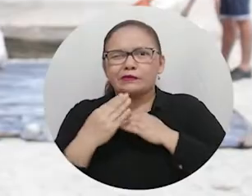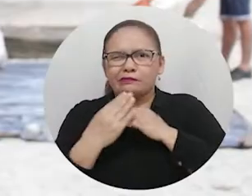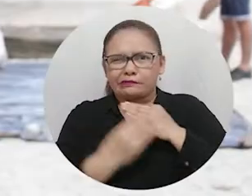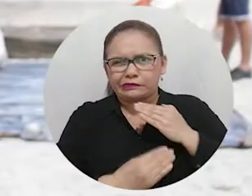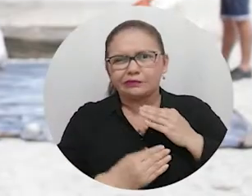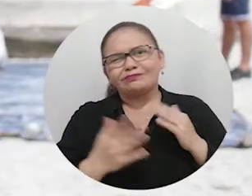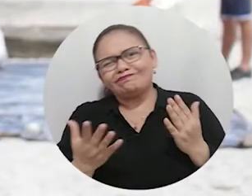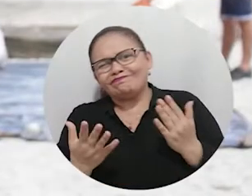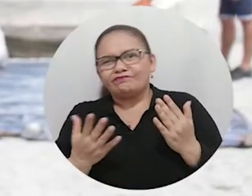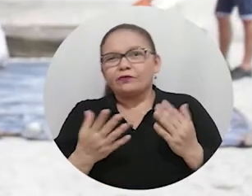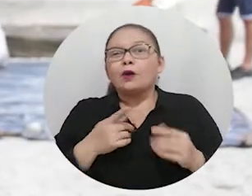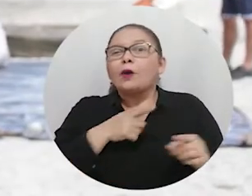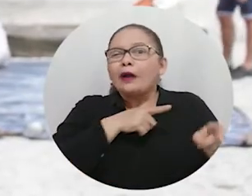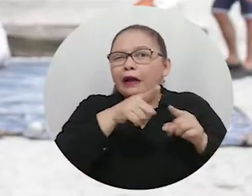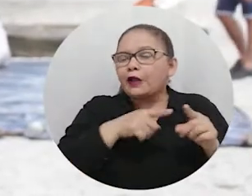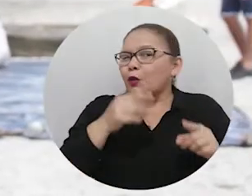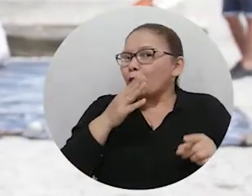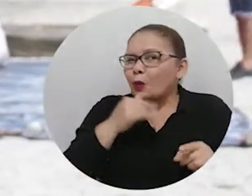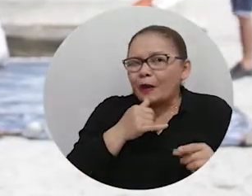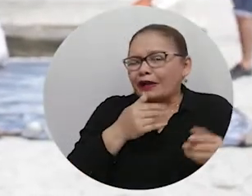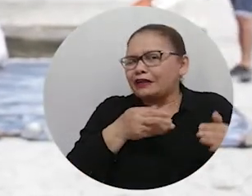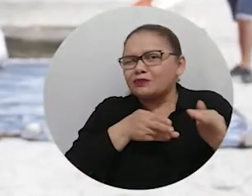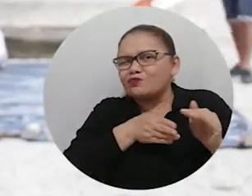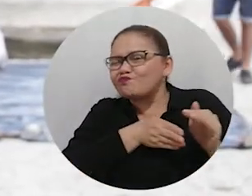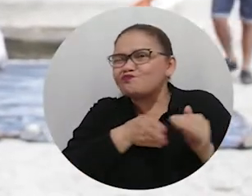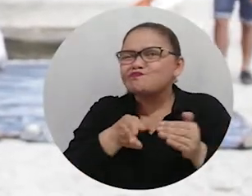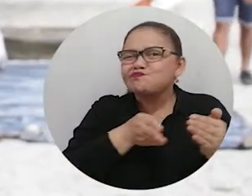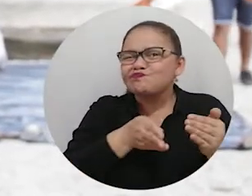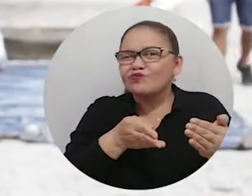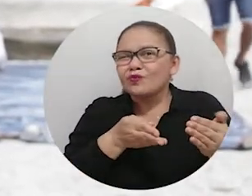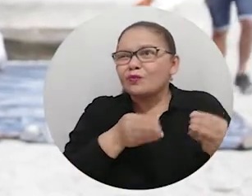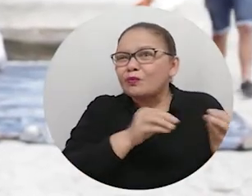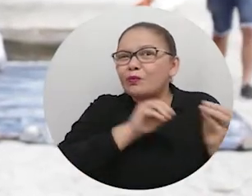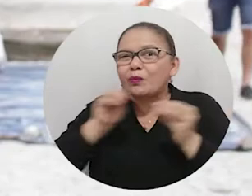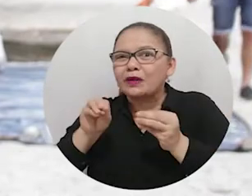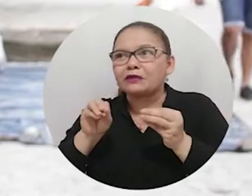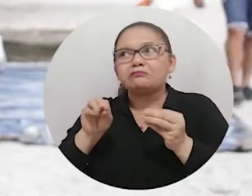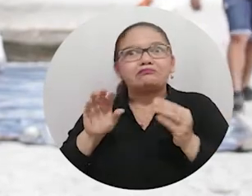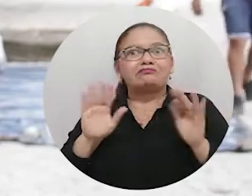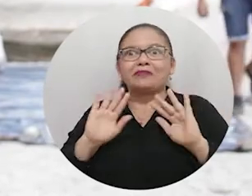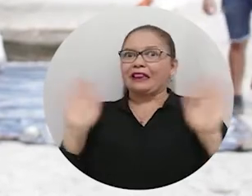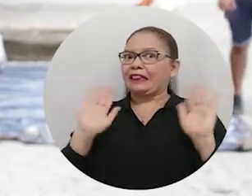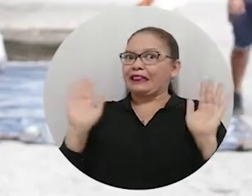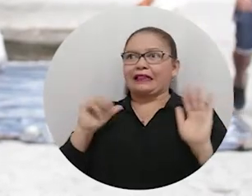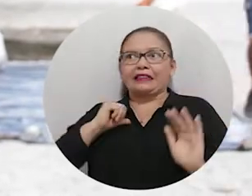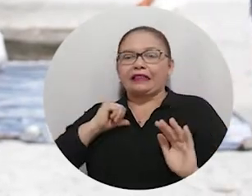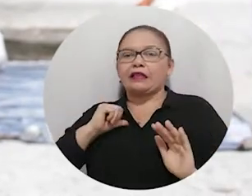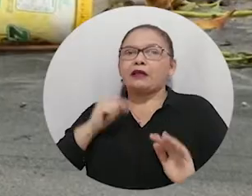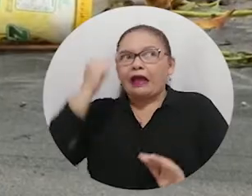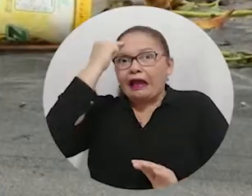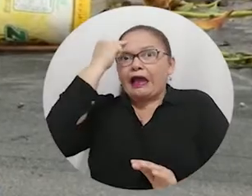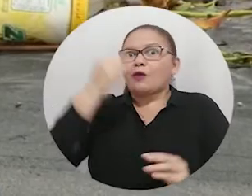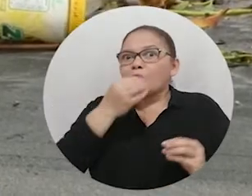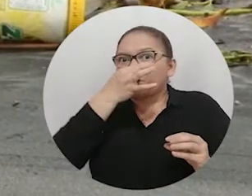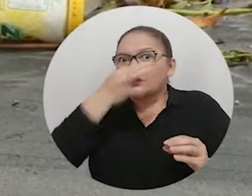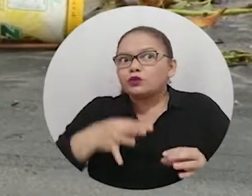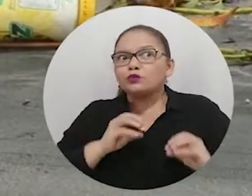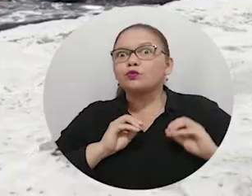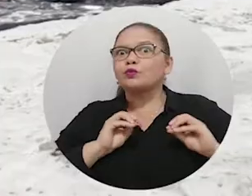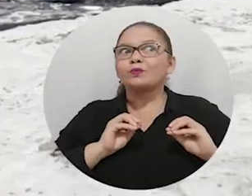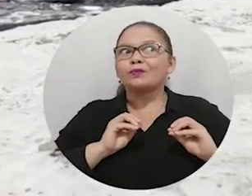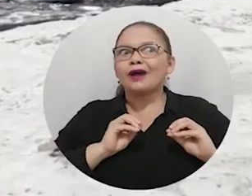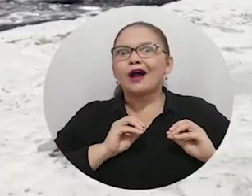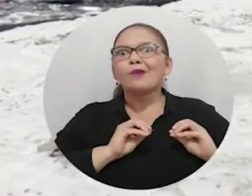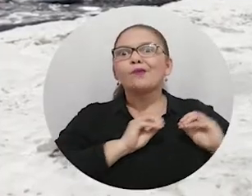los lugares en los que están no tienen acceso a los servicios básicos y pues la única forma que ellos ven viable para deshacerse de los desechos